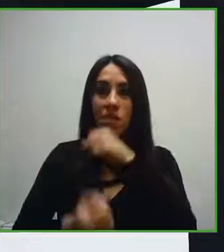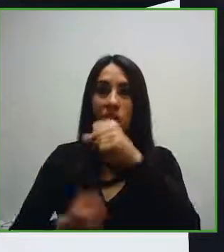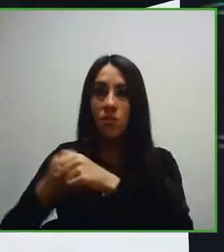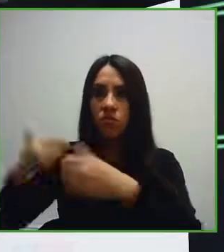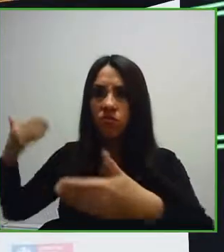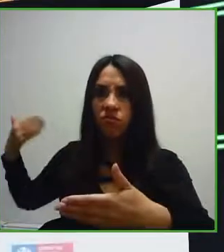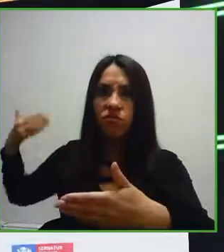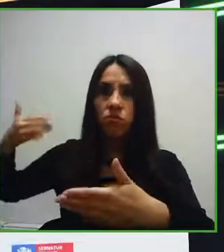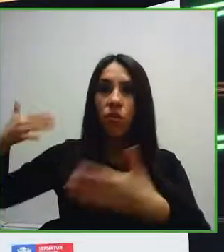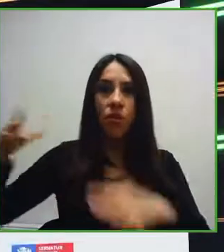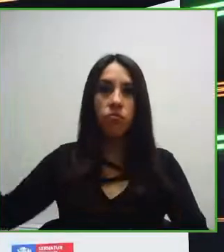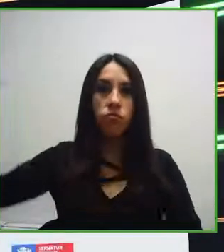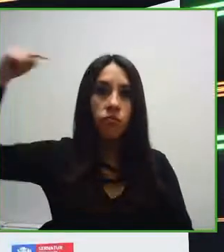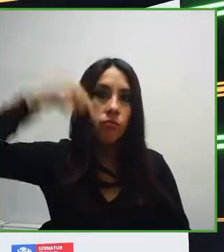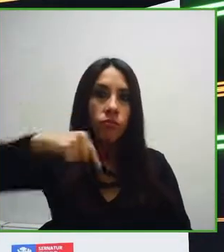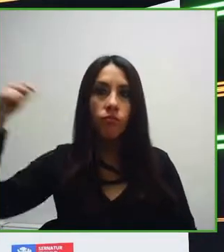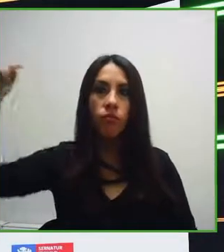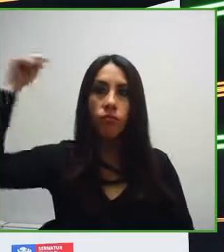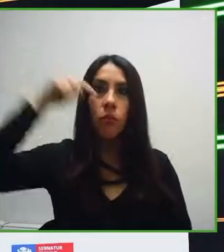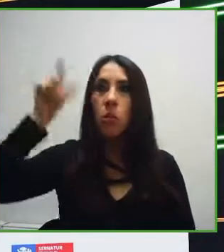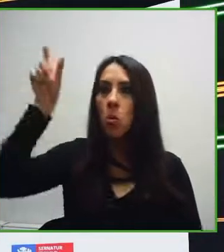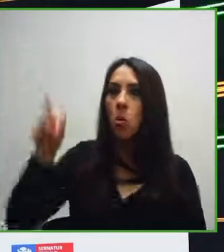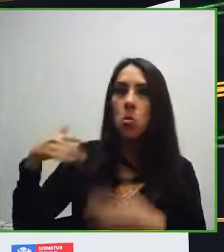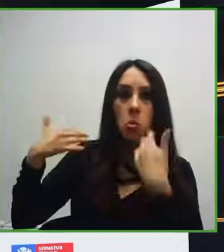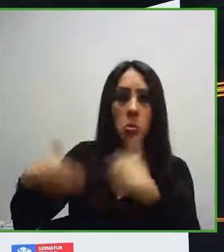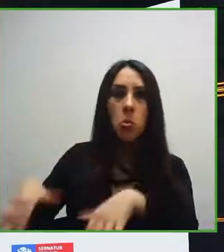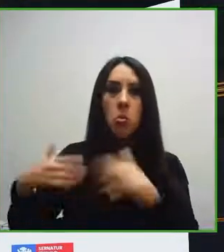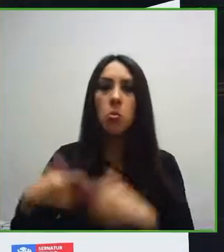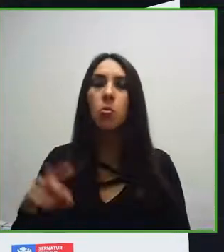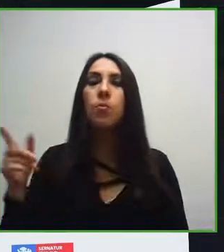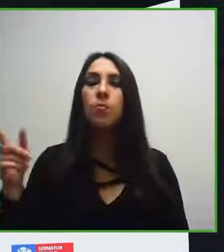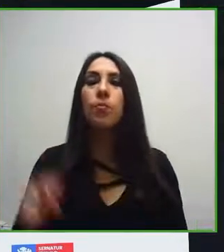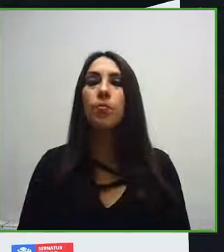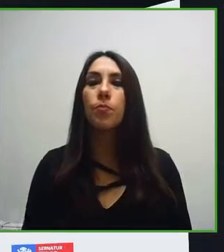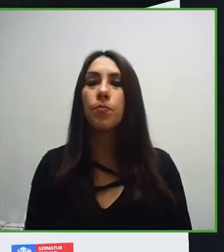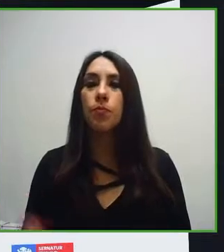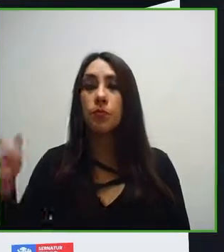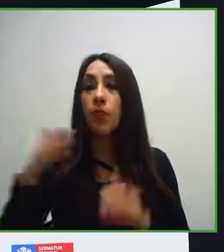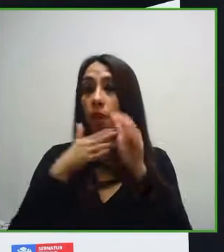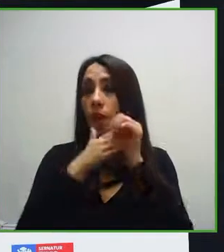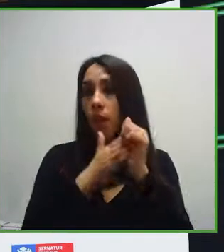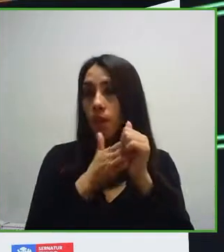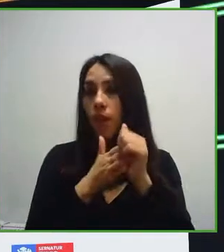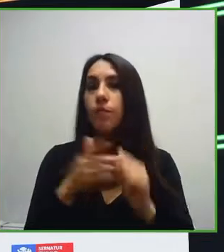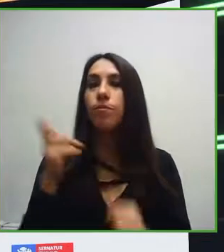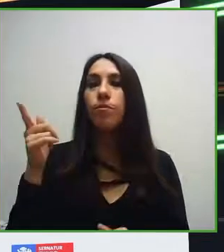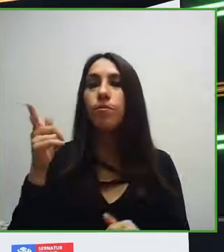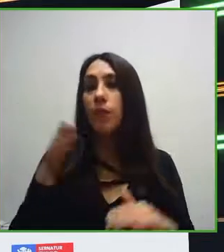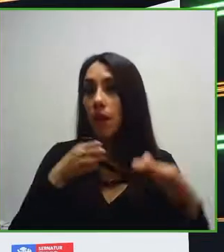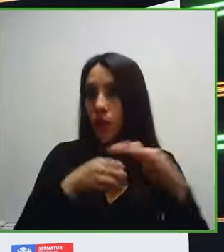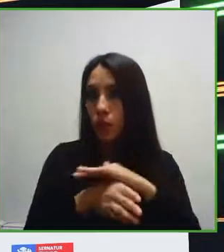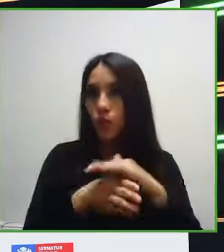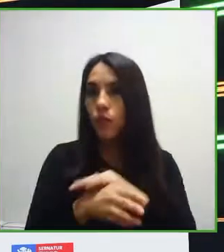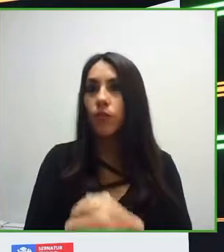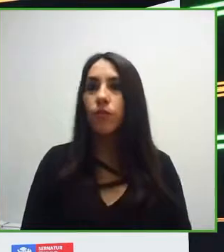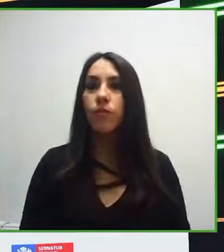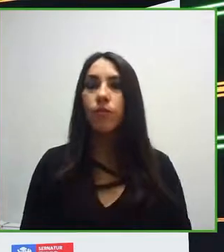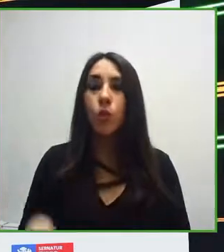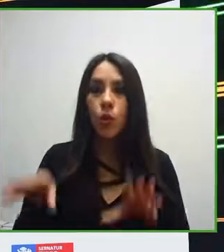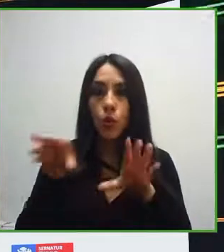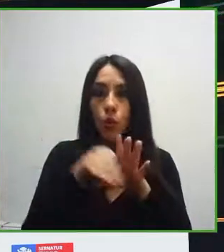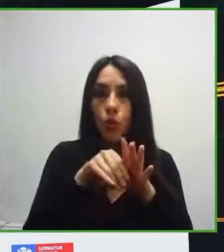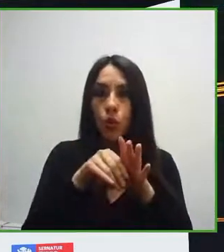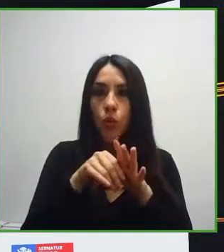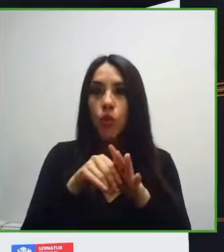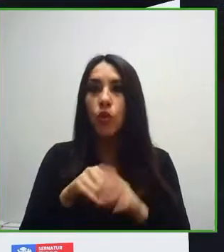Ricardo García Bahamonde, líder de accesibilidad e inclusión digital en Atos Iberia. Además, nos acompañan